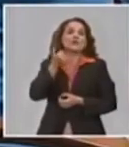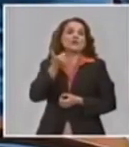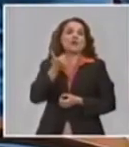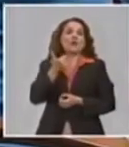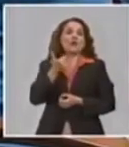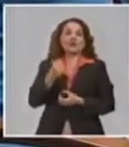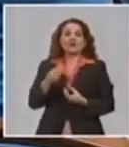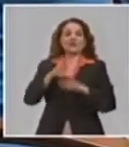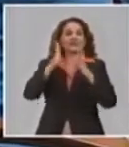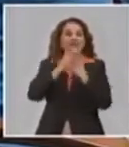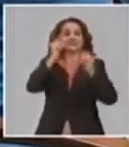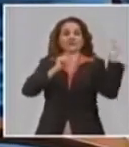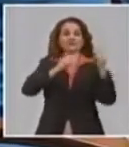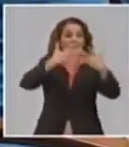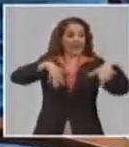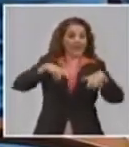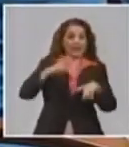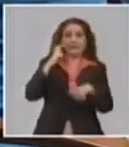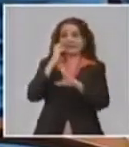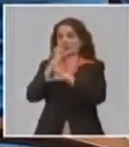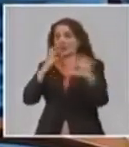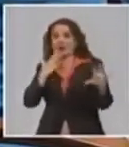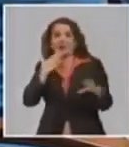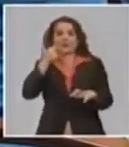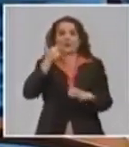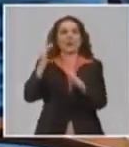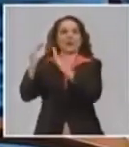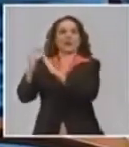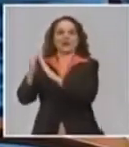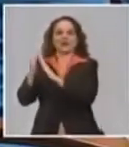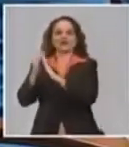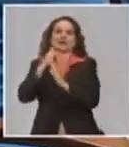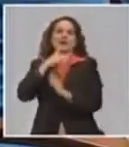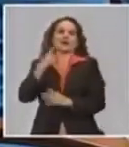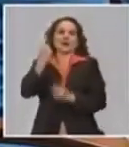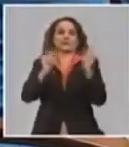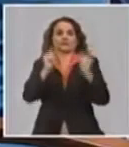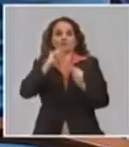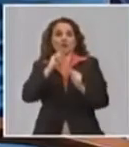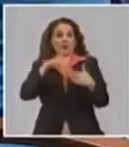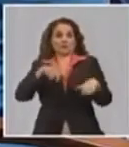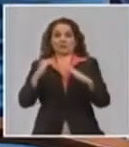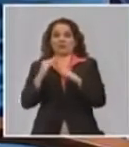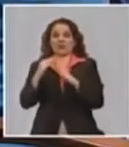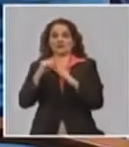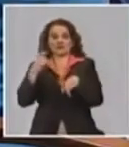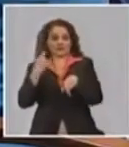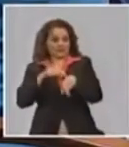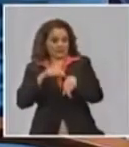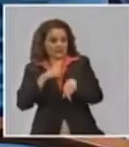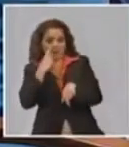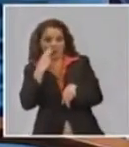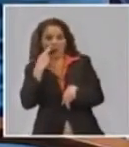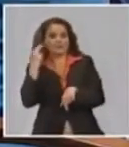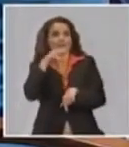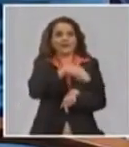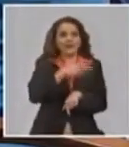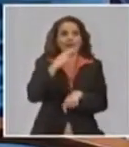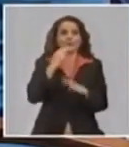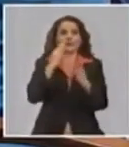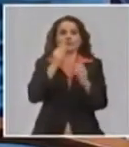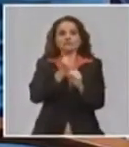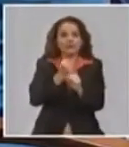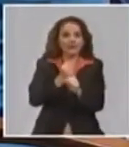se restablezca, porque las personas que están en el teletrabajo no tienen necesidad de, a una hora determinada, llegar al trabajo, por lo tanto,